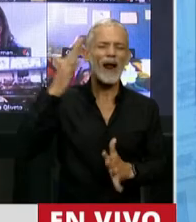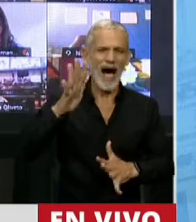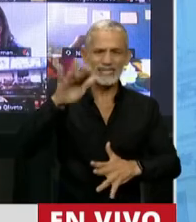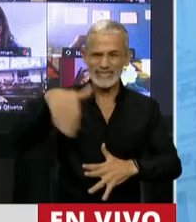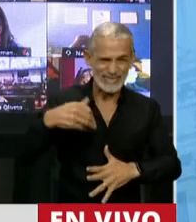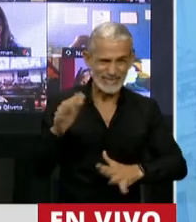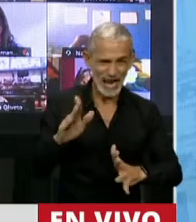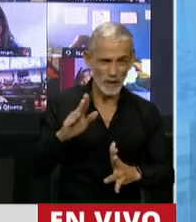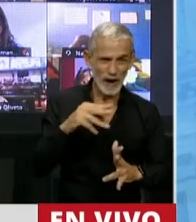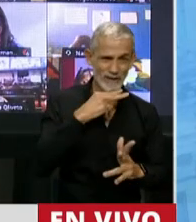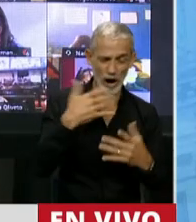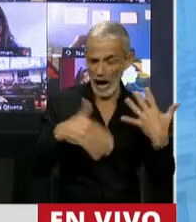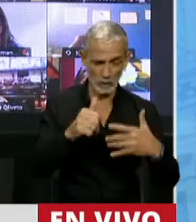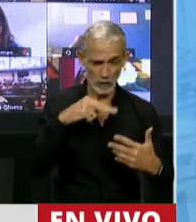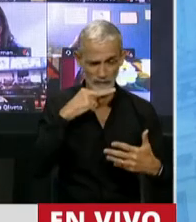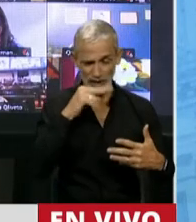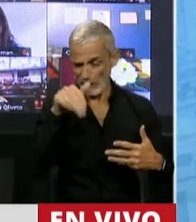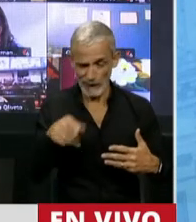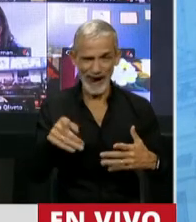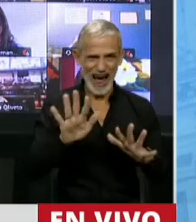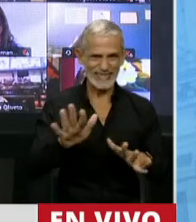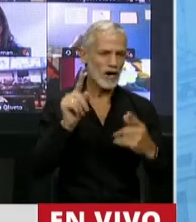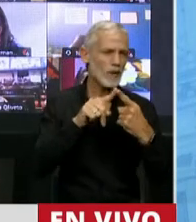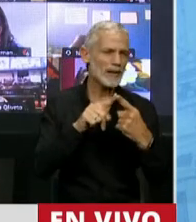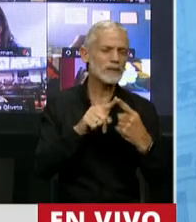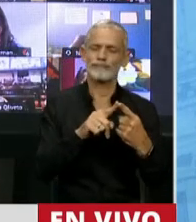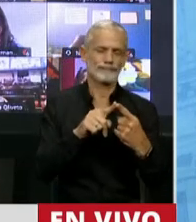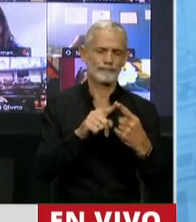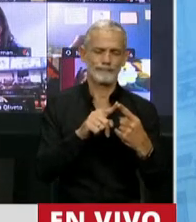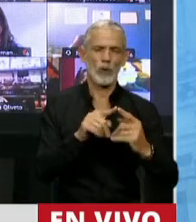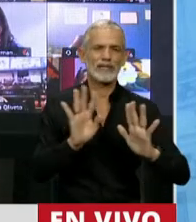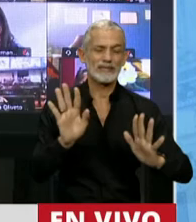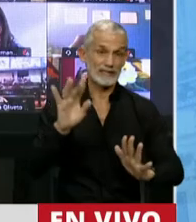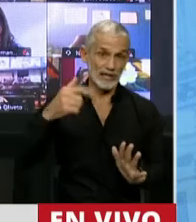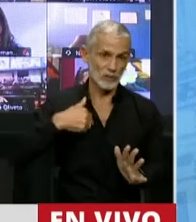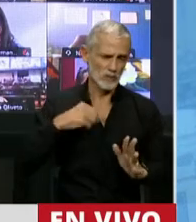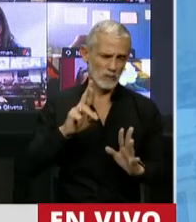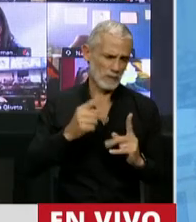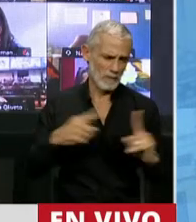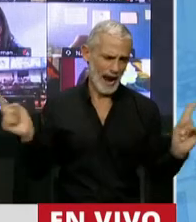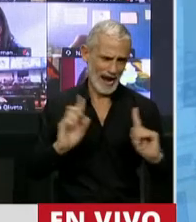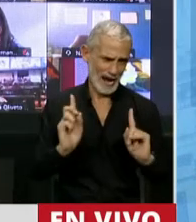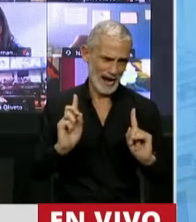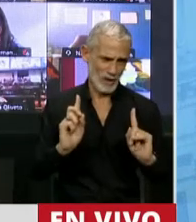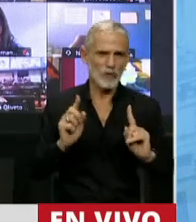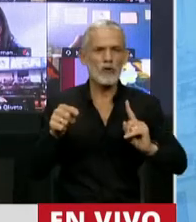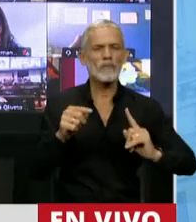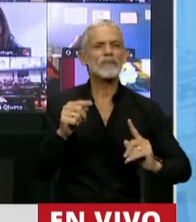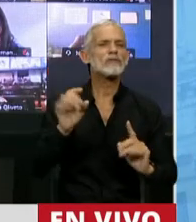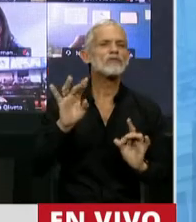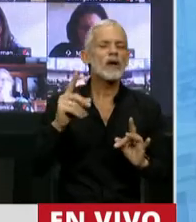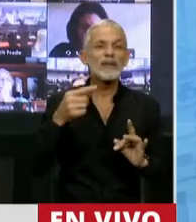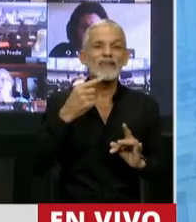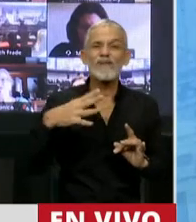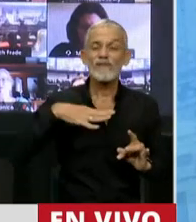citan de esta manera, ni es la primera vez que lo hacen con estas intenciones. Por eso no me voy a extender más. Simplemente decir